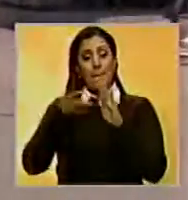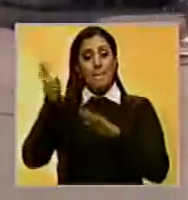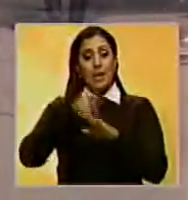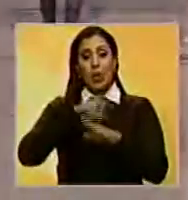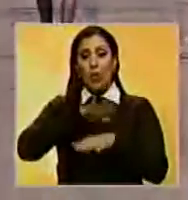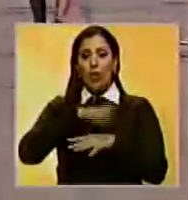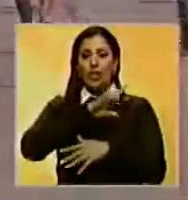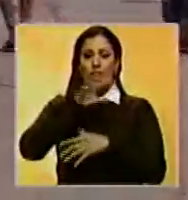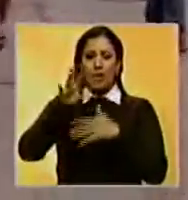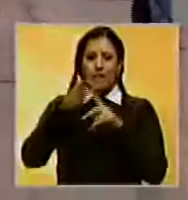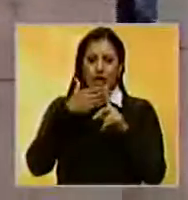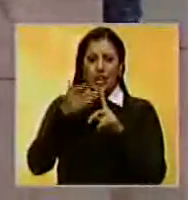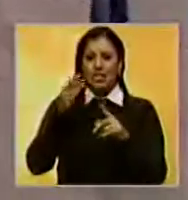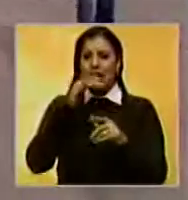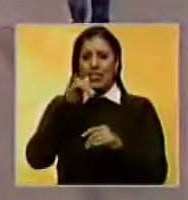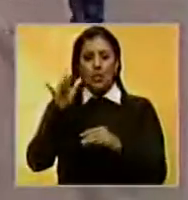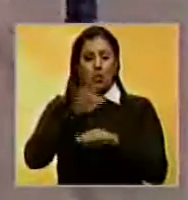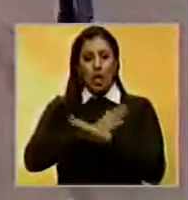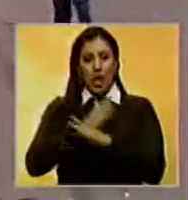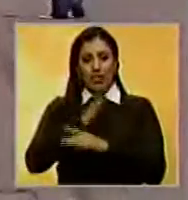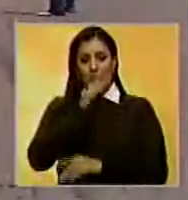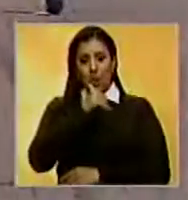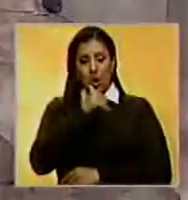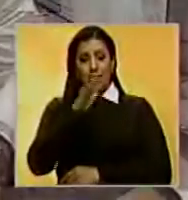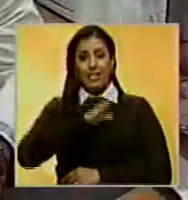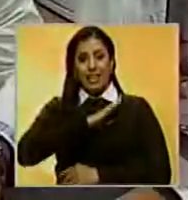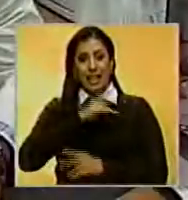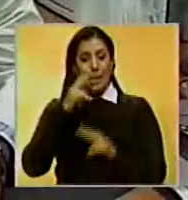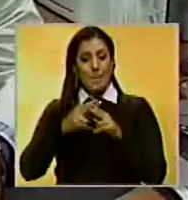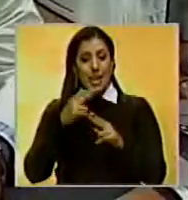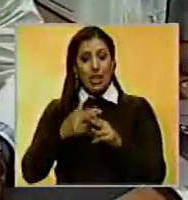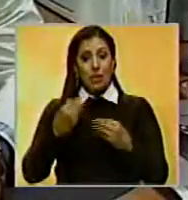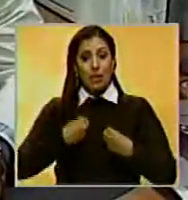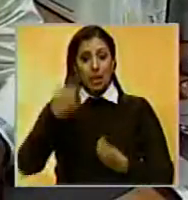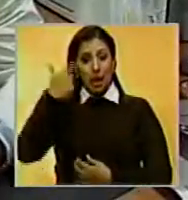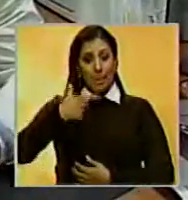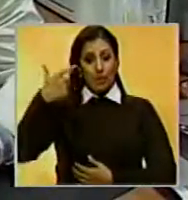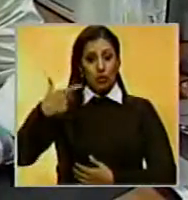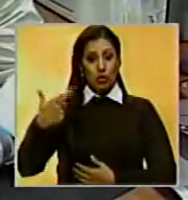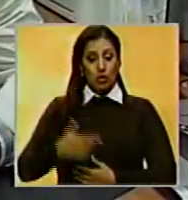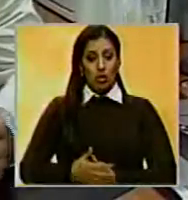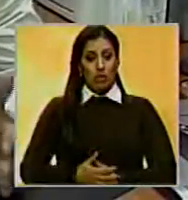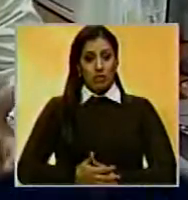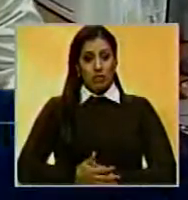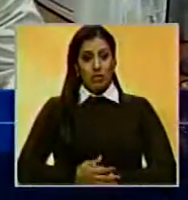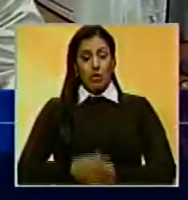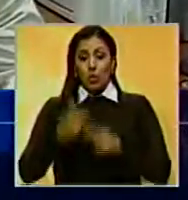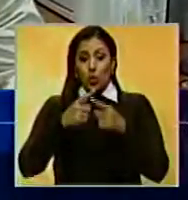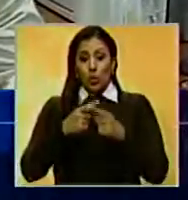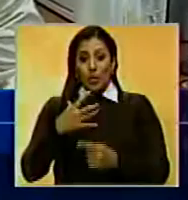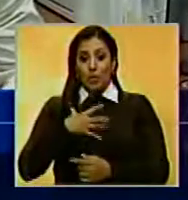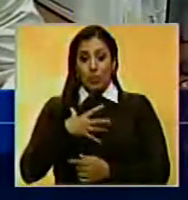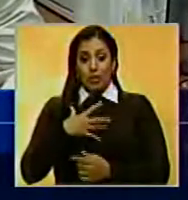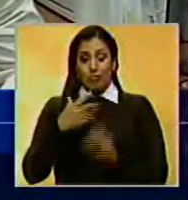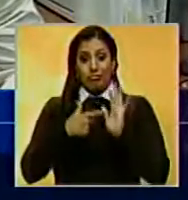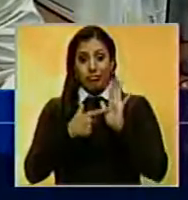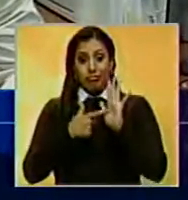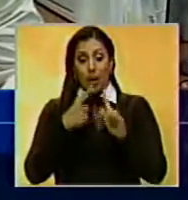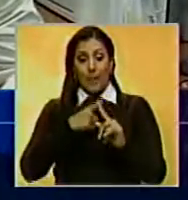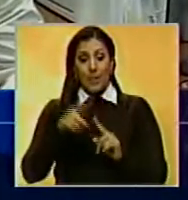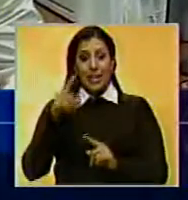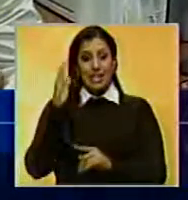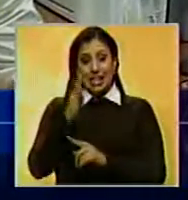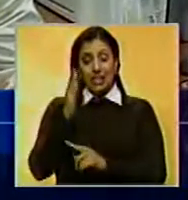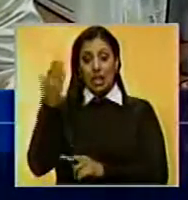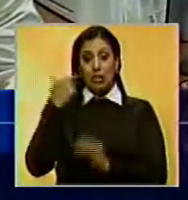continuos casos de violencia que no se denuncian a tiempo, poniendo en riesgo la vida de la víctima. Esos son unos números que nunca saldrán a la luz y son